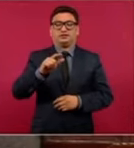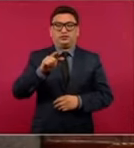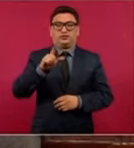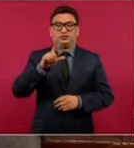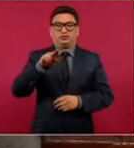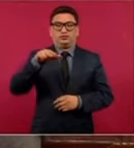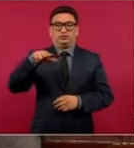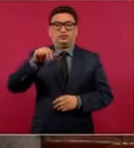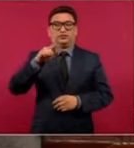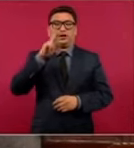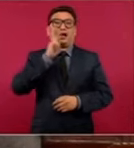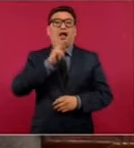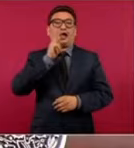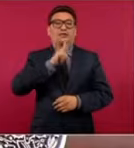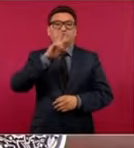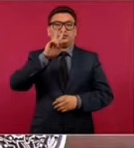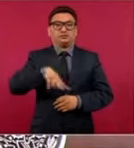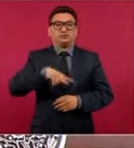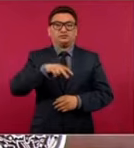a ver si es cierto. o sea,